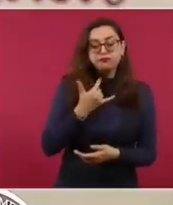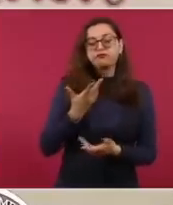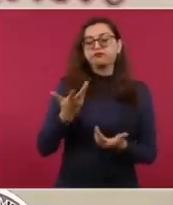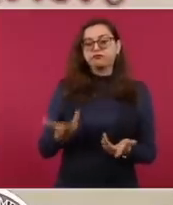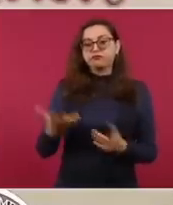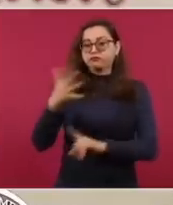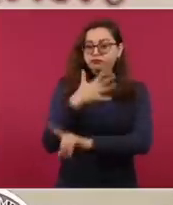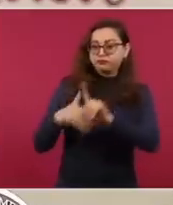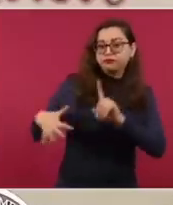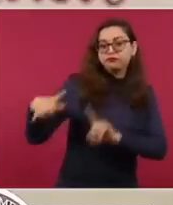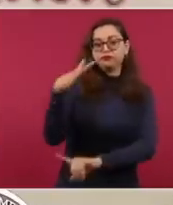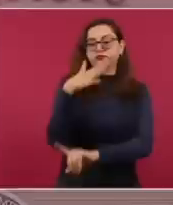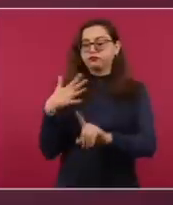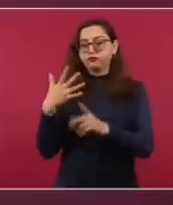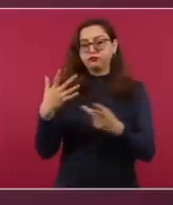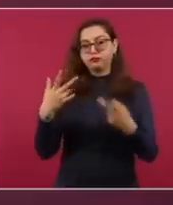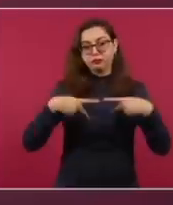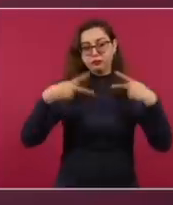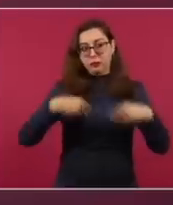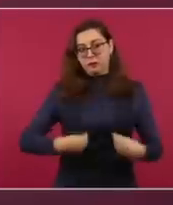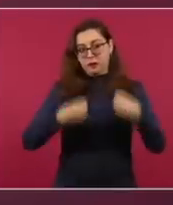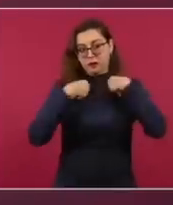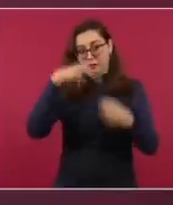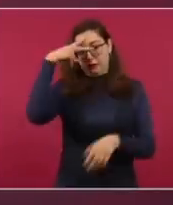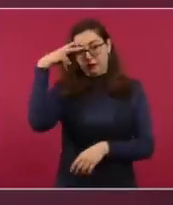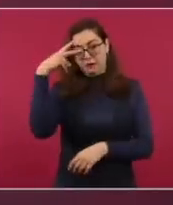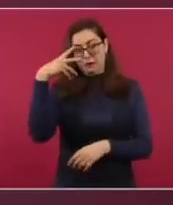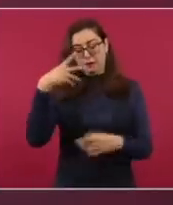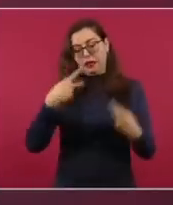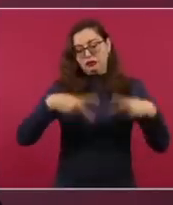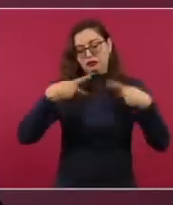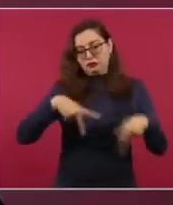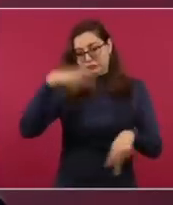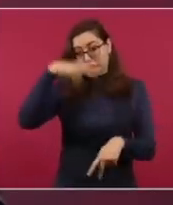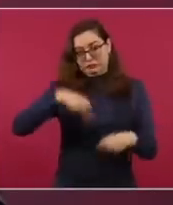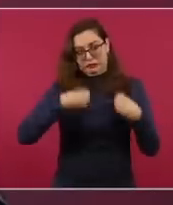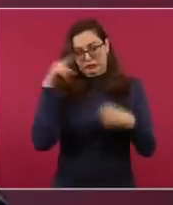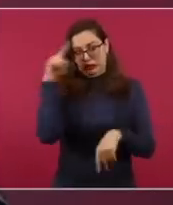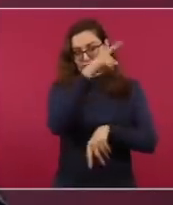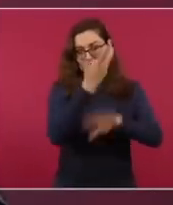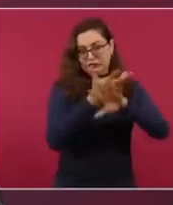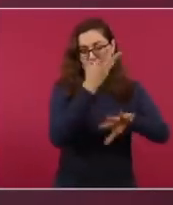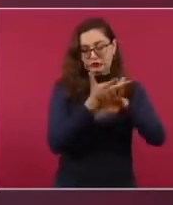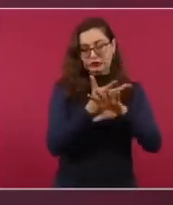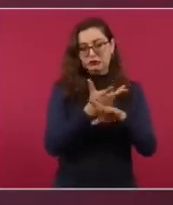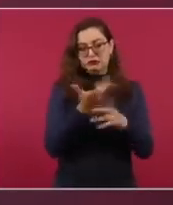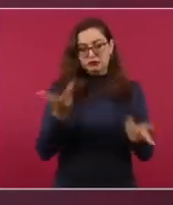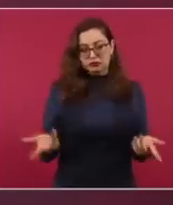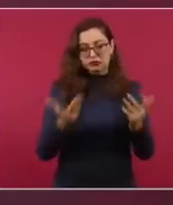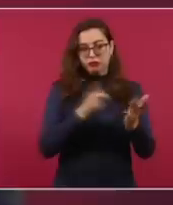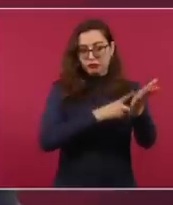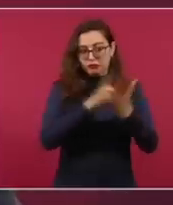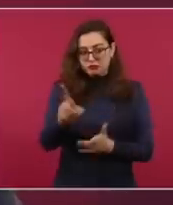circunstancia de las y los mexicanos a los Estados Unidos, que están en condiciones de desventaja porque no tienen derechos